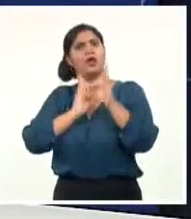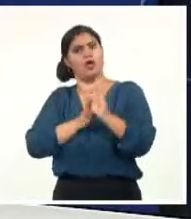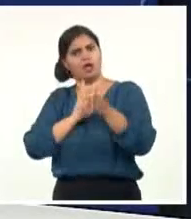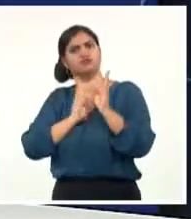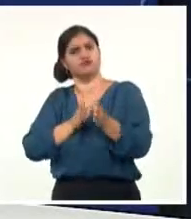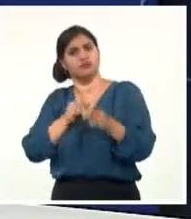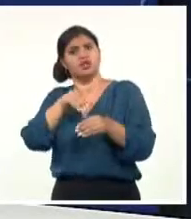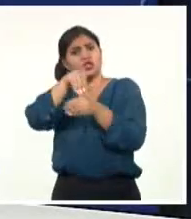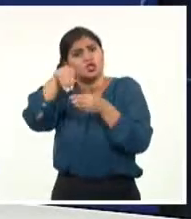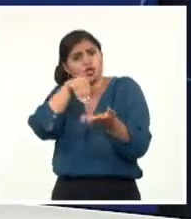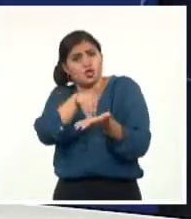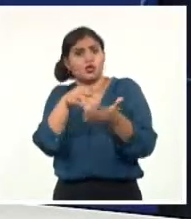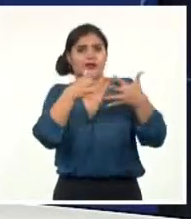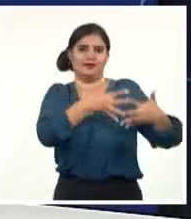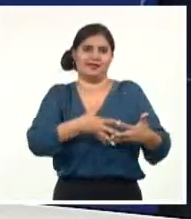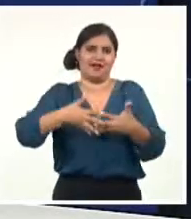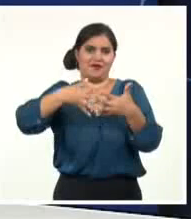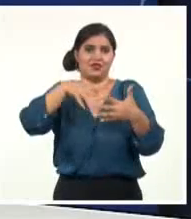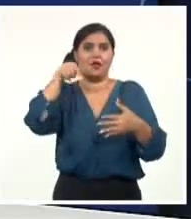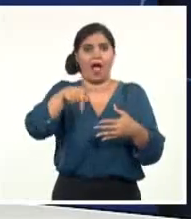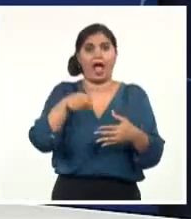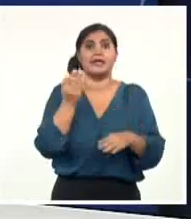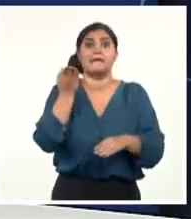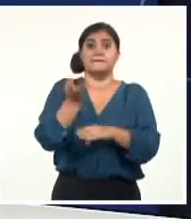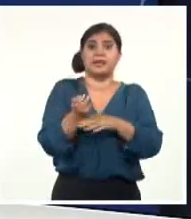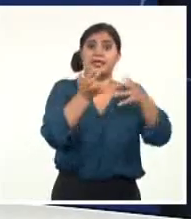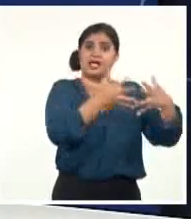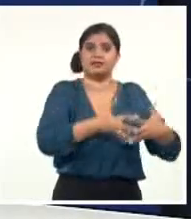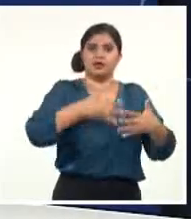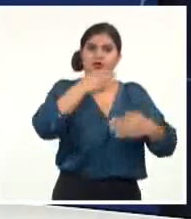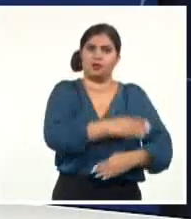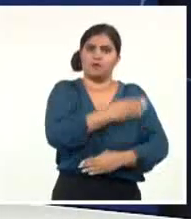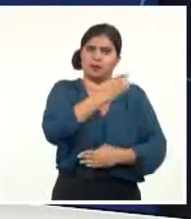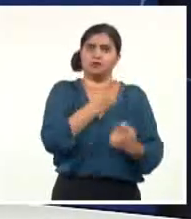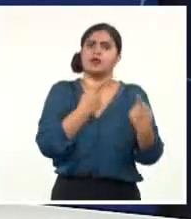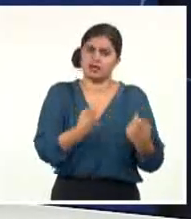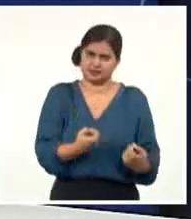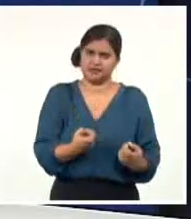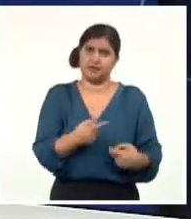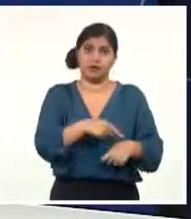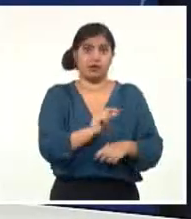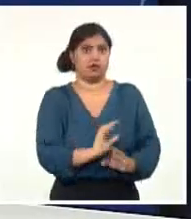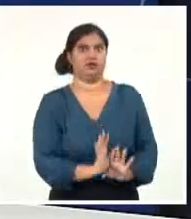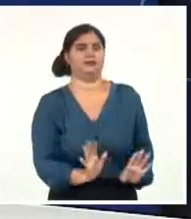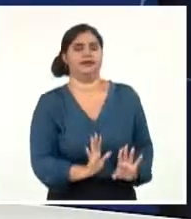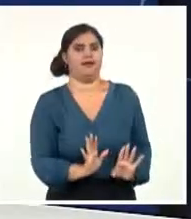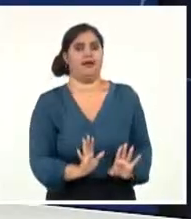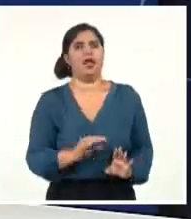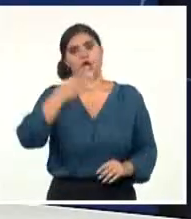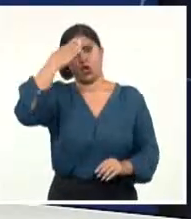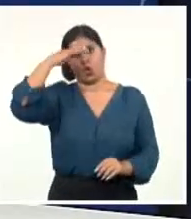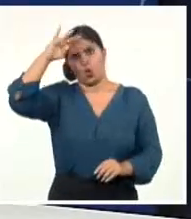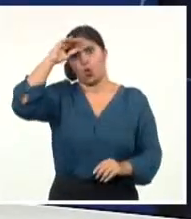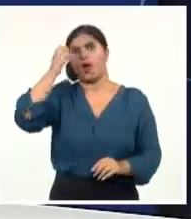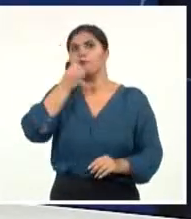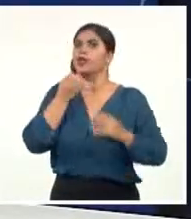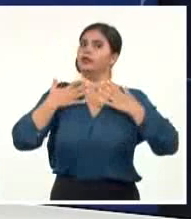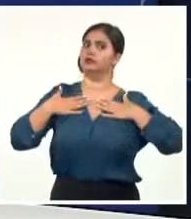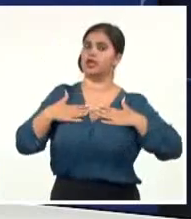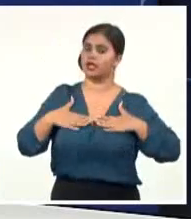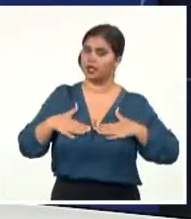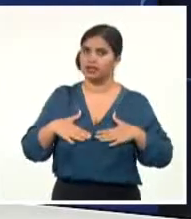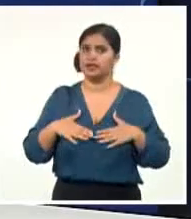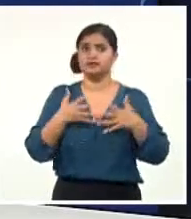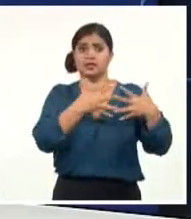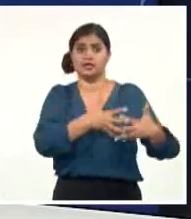los Estados Unidos de Norteamérica, para reclamar el fin del bloqueo económico, comercial y financiero que mantiene Estados Unidos contra la